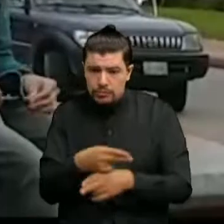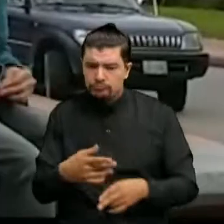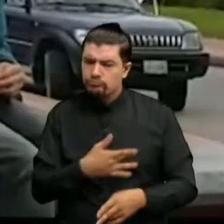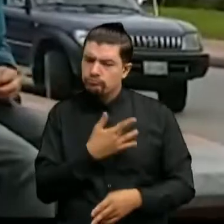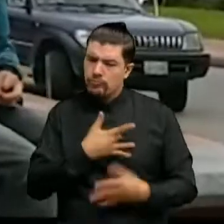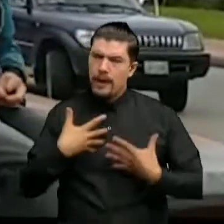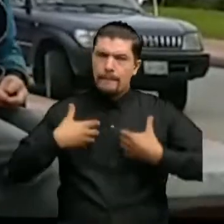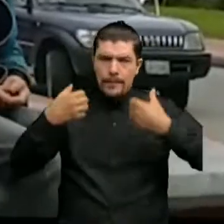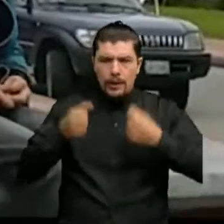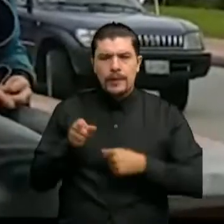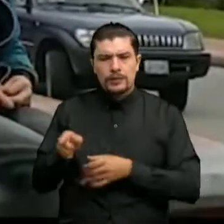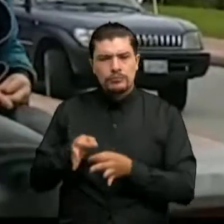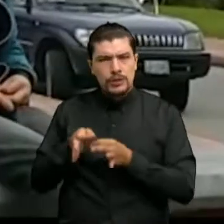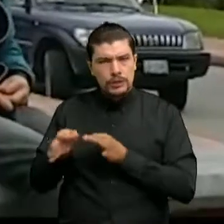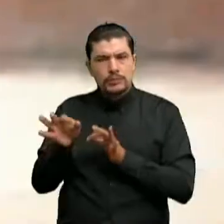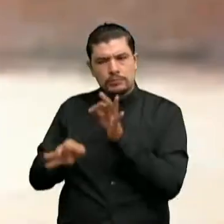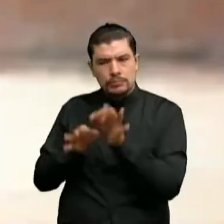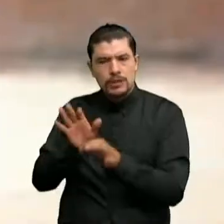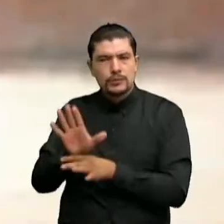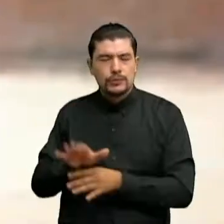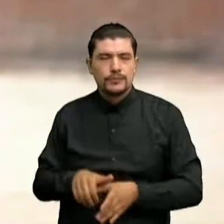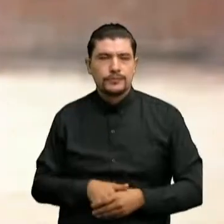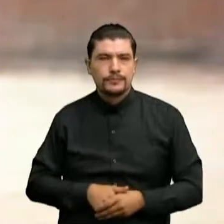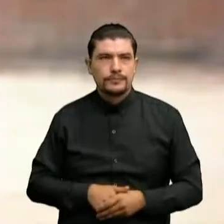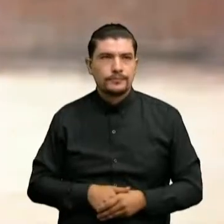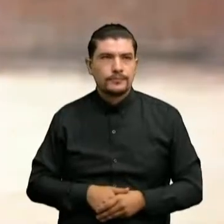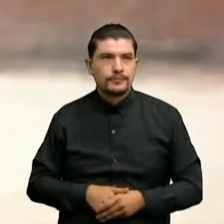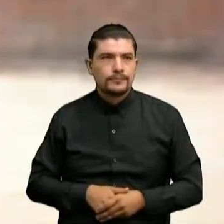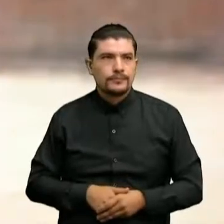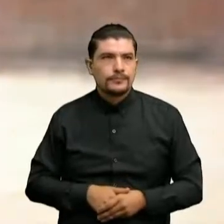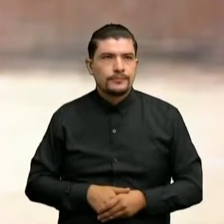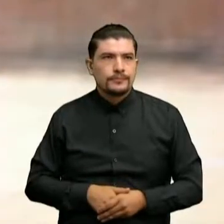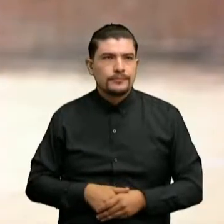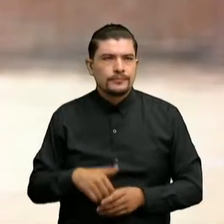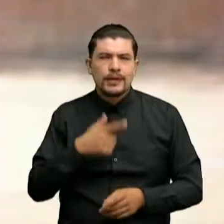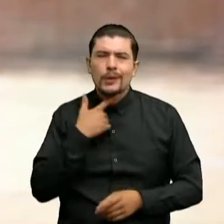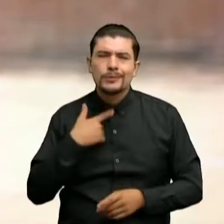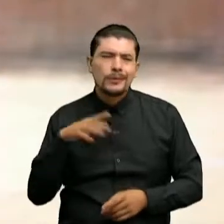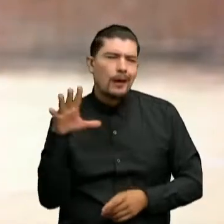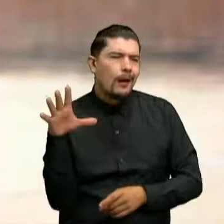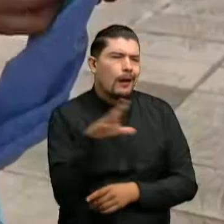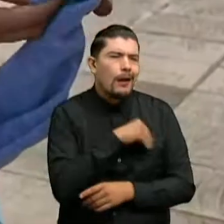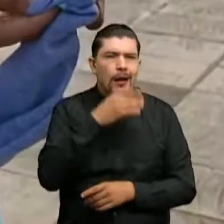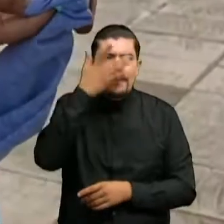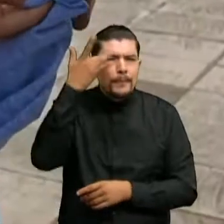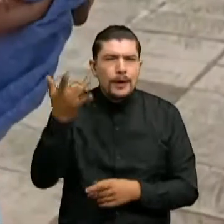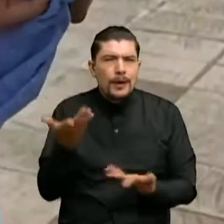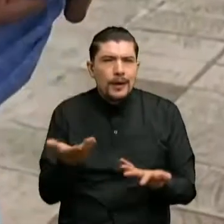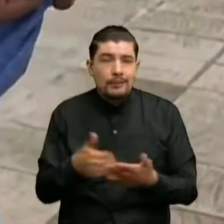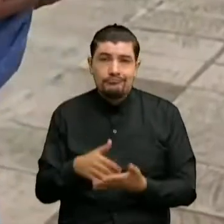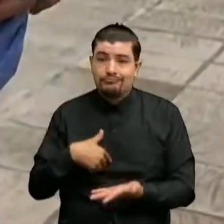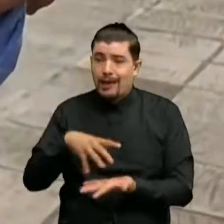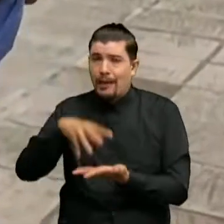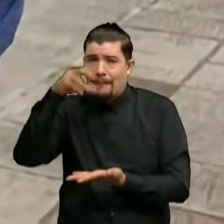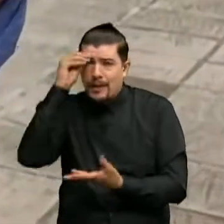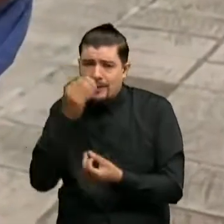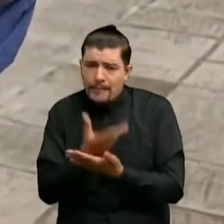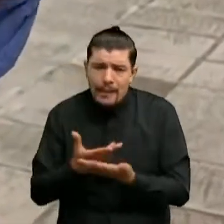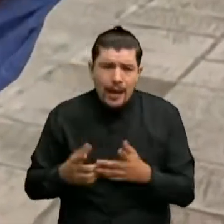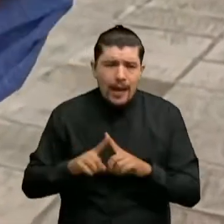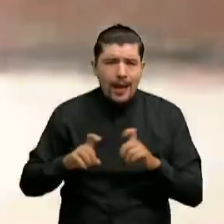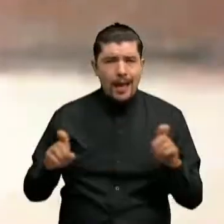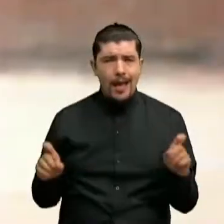Fortaleciendo sus capacidades Lo más me gusta de esto Porque aprendí muchas cosas